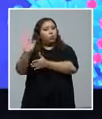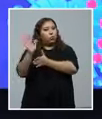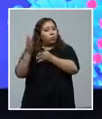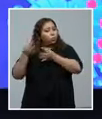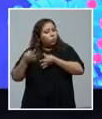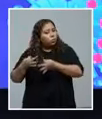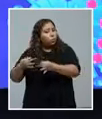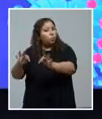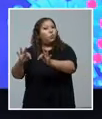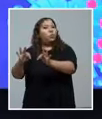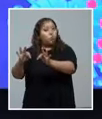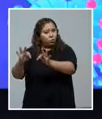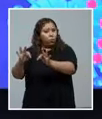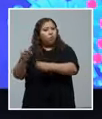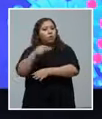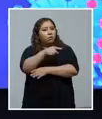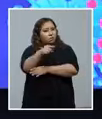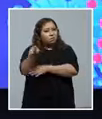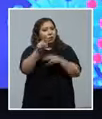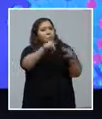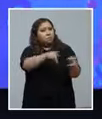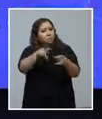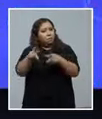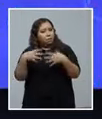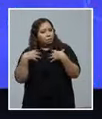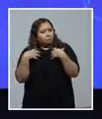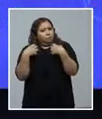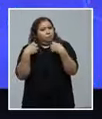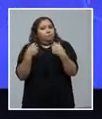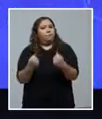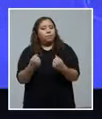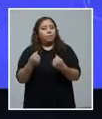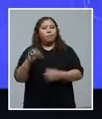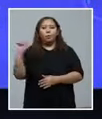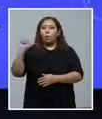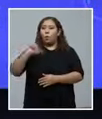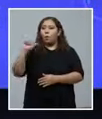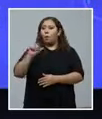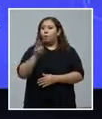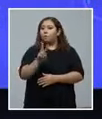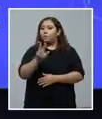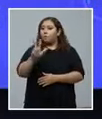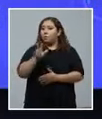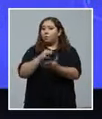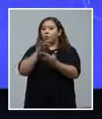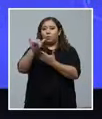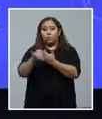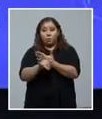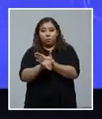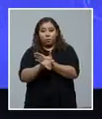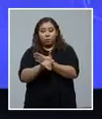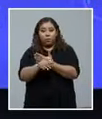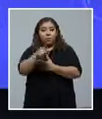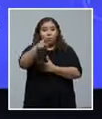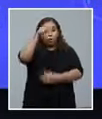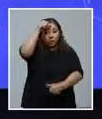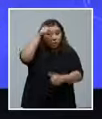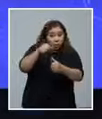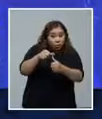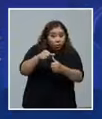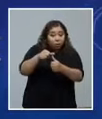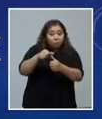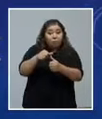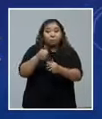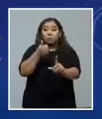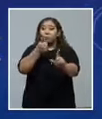recuperar la salud de todas estas personas. Así estamos este día 23 de mayo. Y siempre recordamos, no se